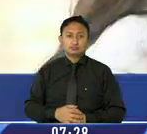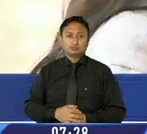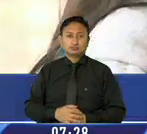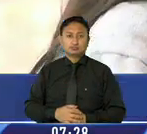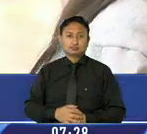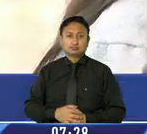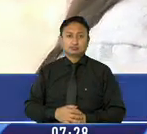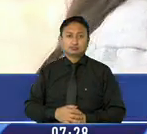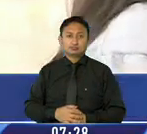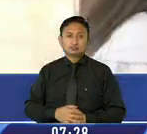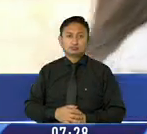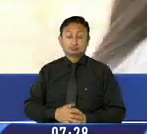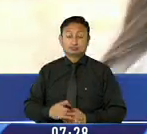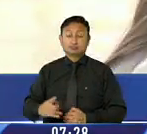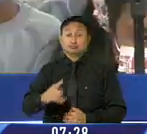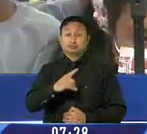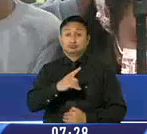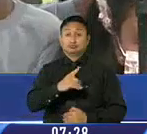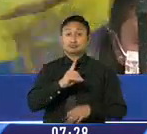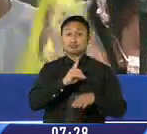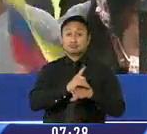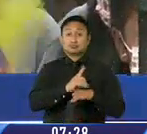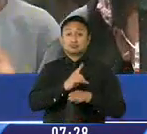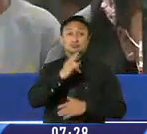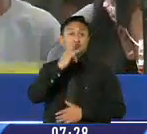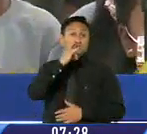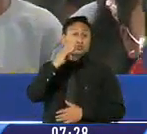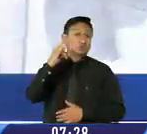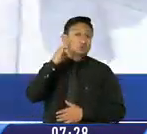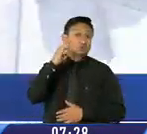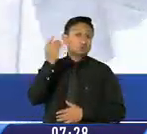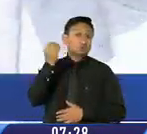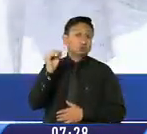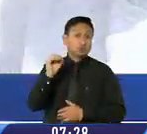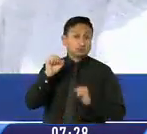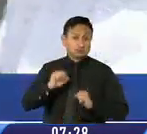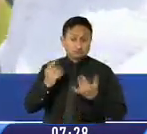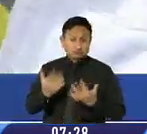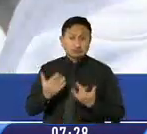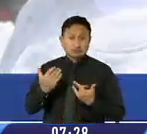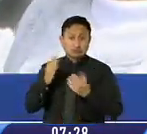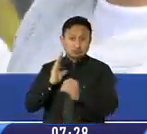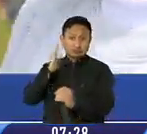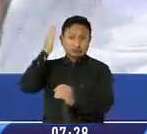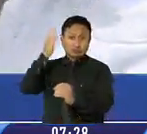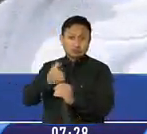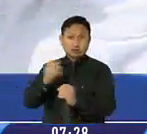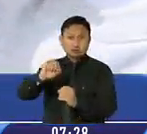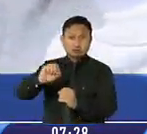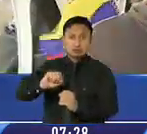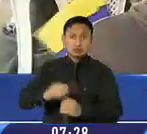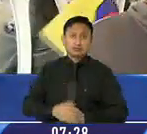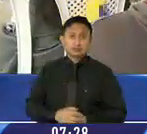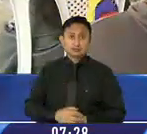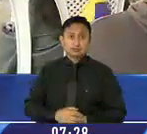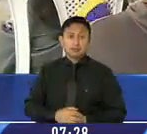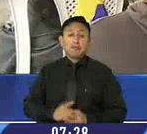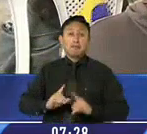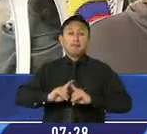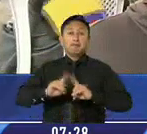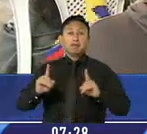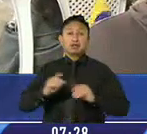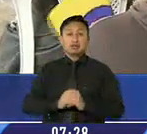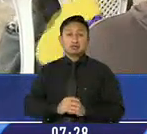Educación. Frente a este caso expertos coinciden que niños, niñas y adolescentes esperan con ansias de retorno a sus actividades presenciales. Sin embargo,